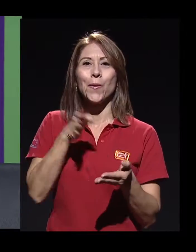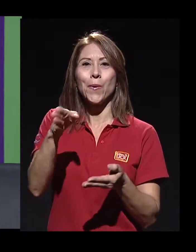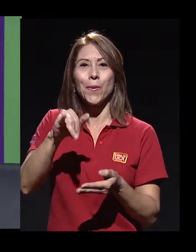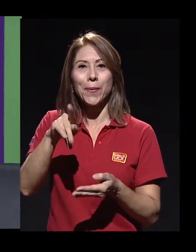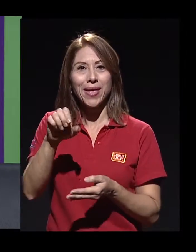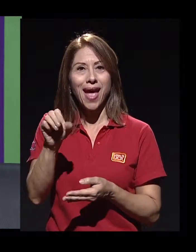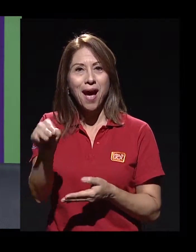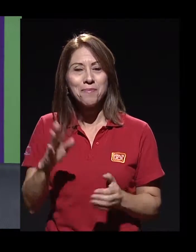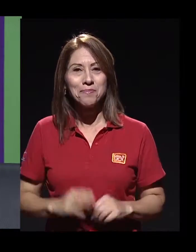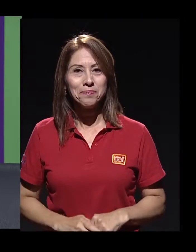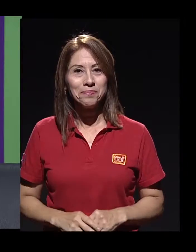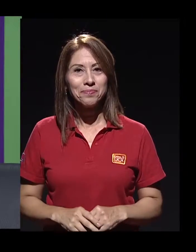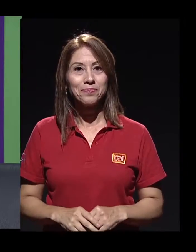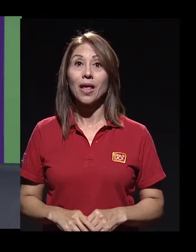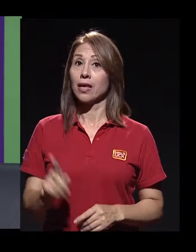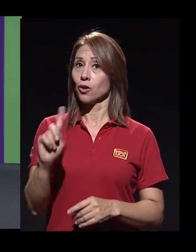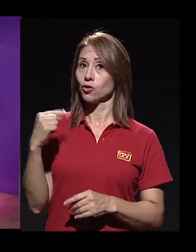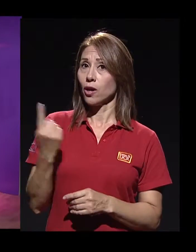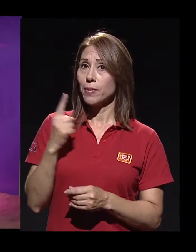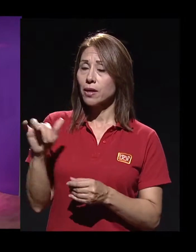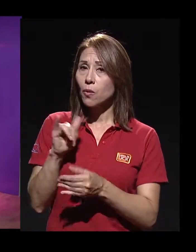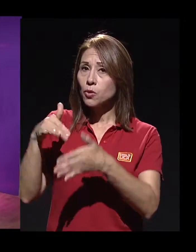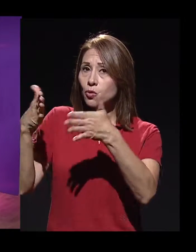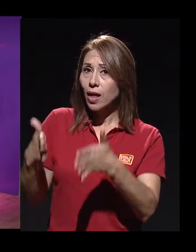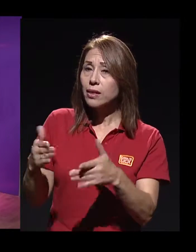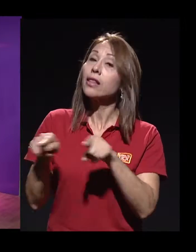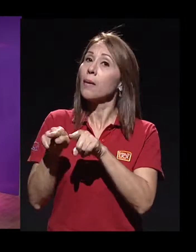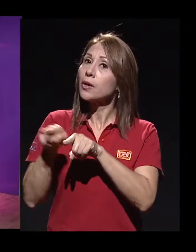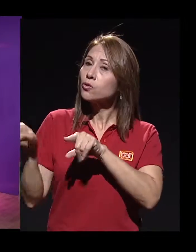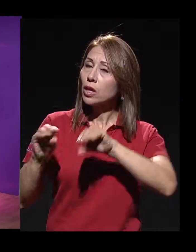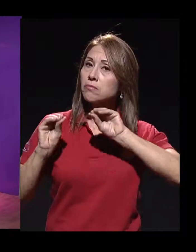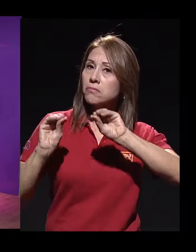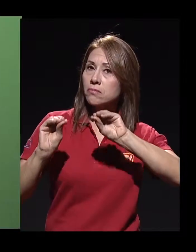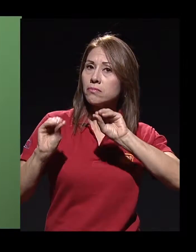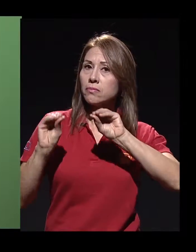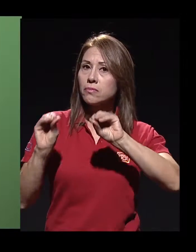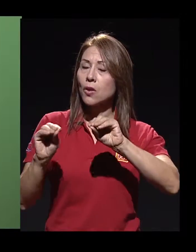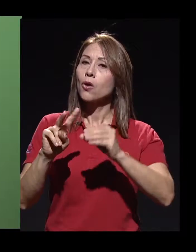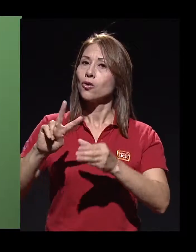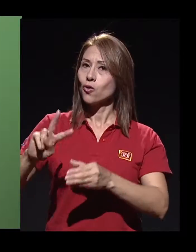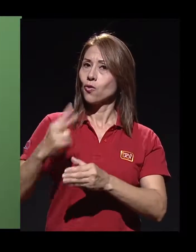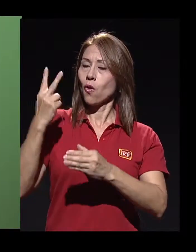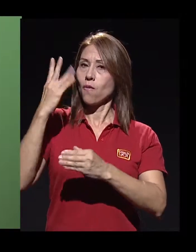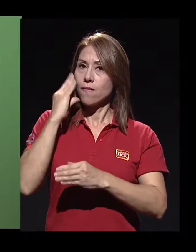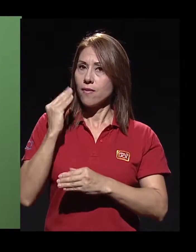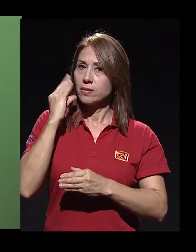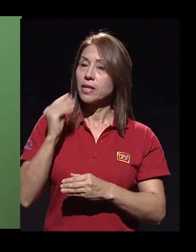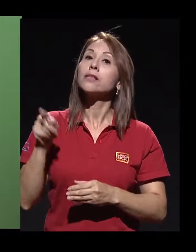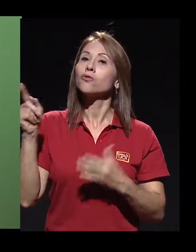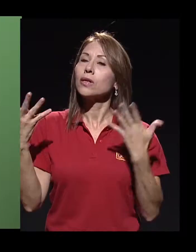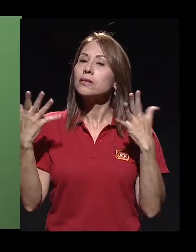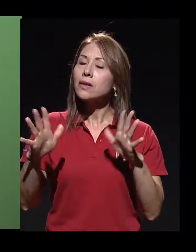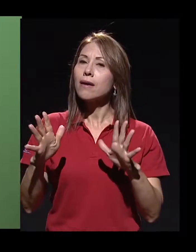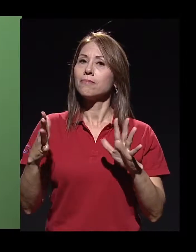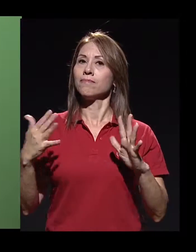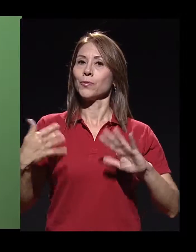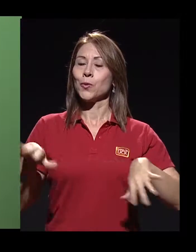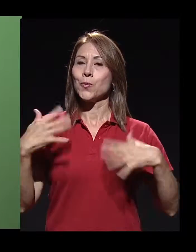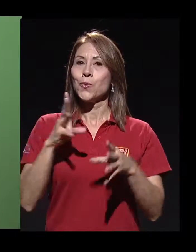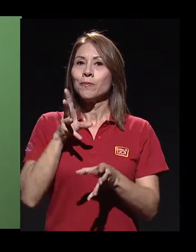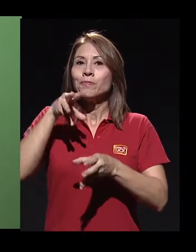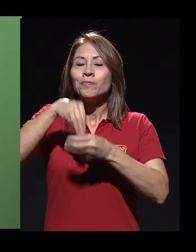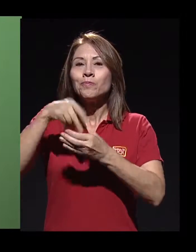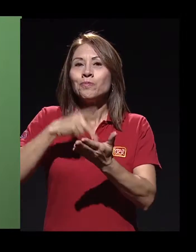dije yo. Y no solo como estudiante, sino que también ha sido facilitadora, esa es una doble experiencia, ha podido ir el programa